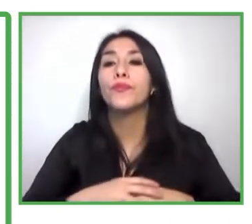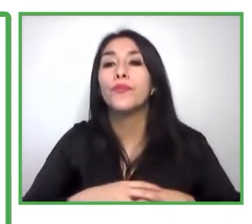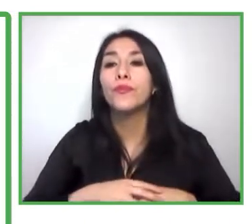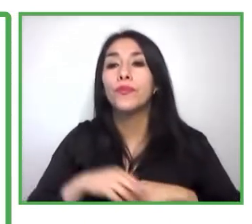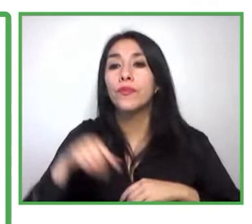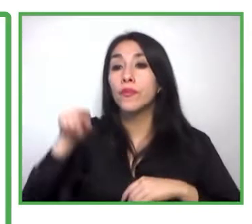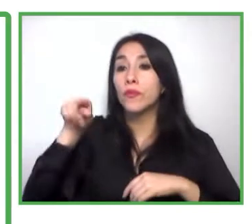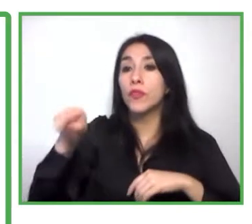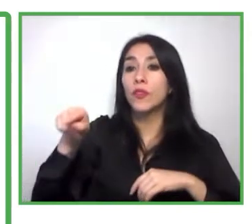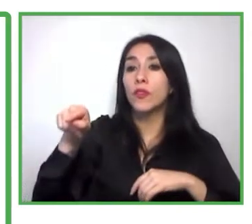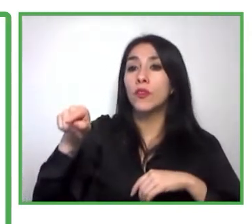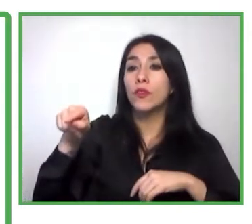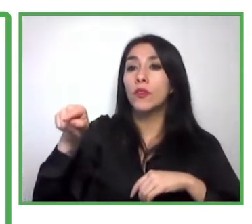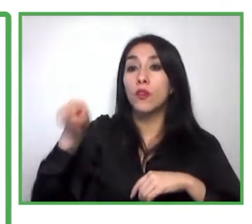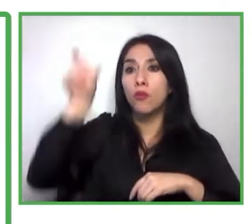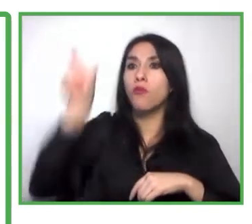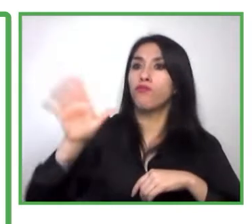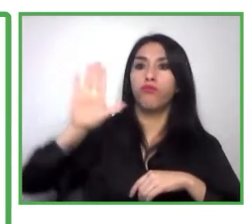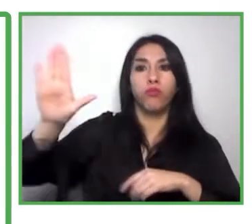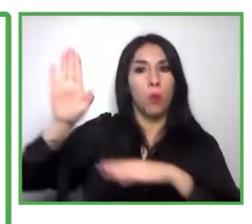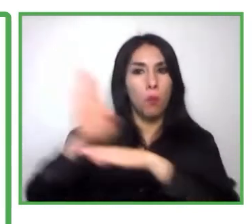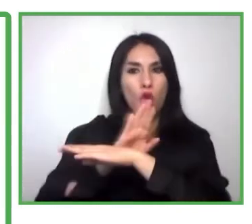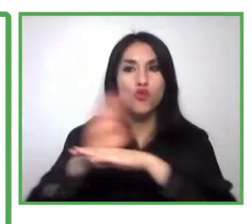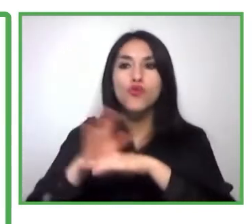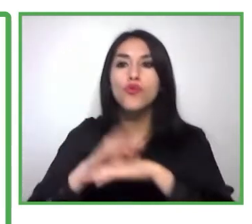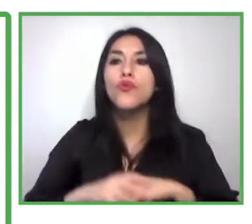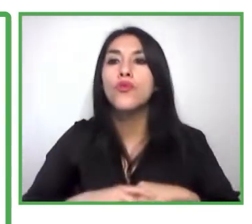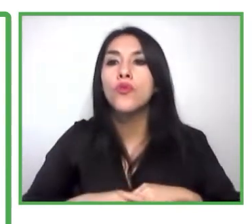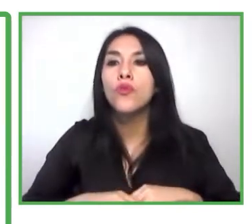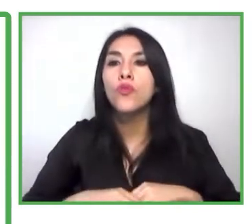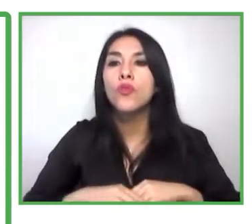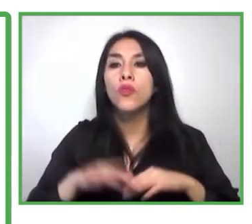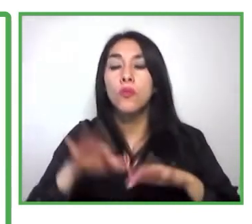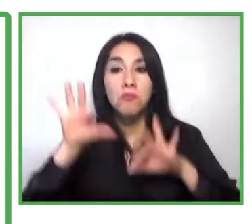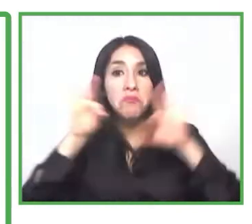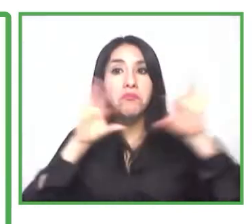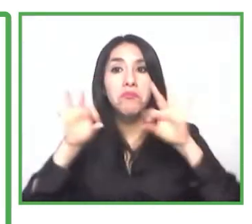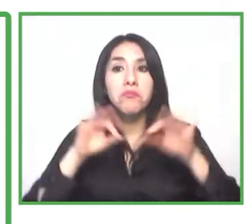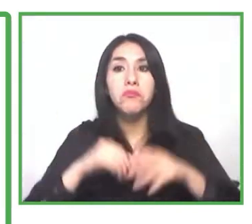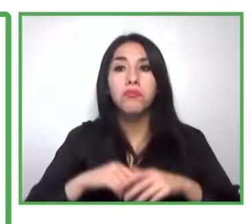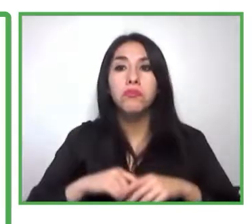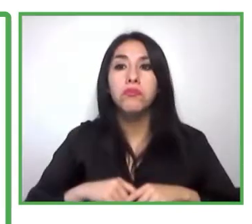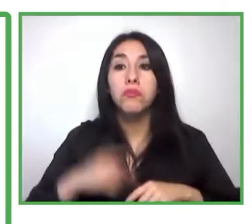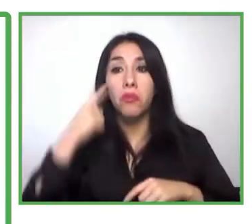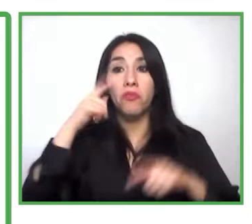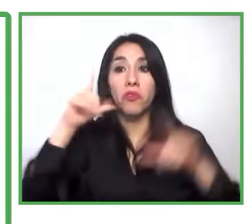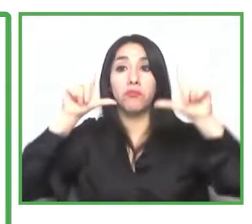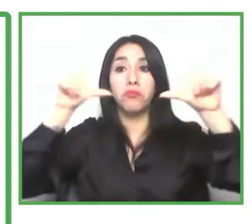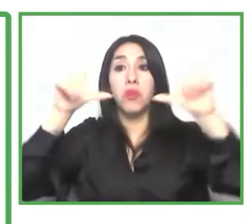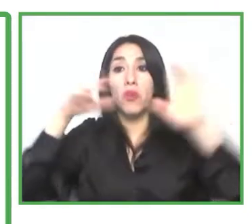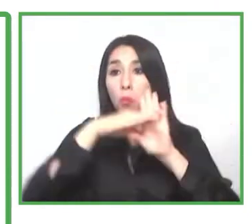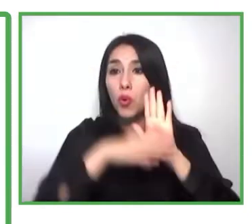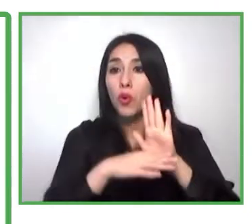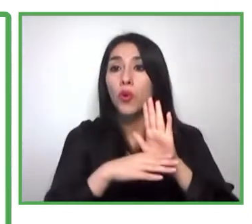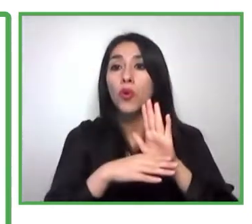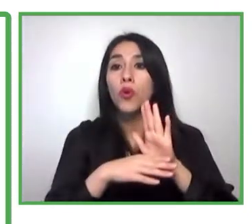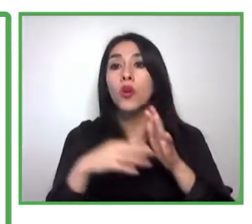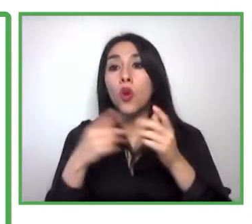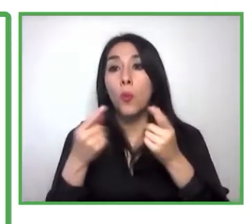desde la completitud de los perfiles, el valor del portal y obviamente incrementar que esta generación de match entre